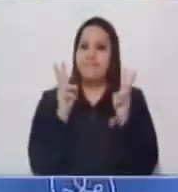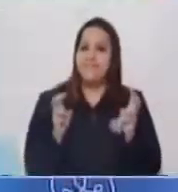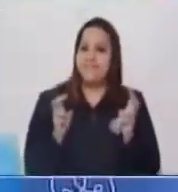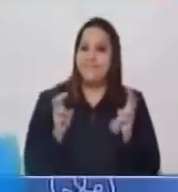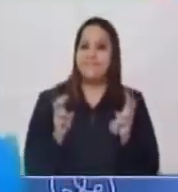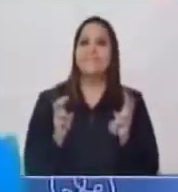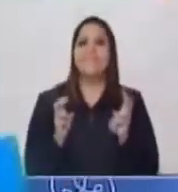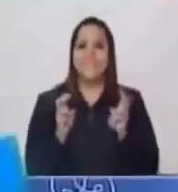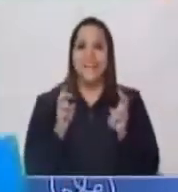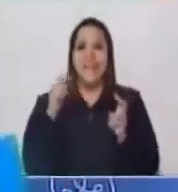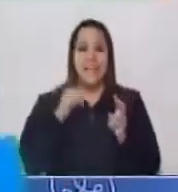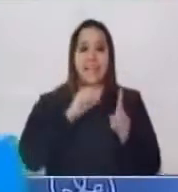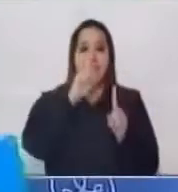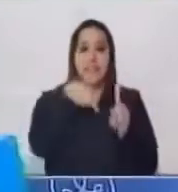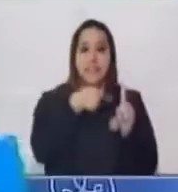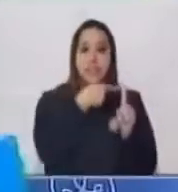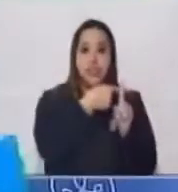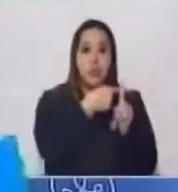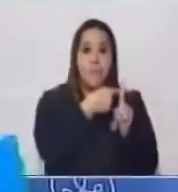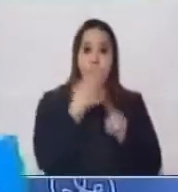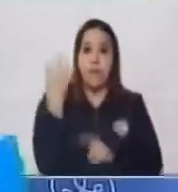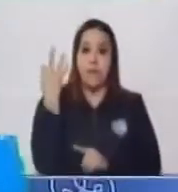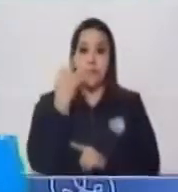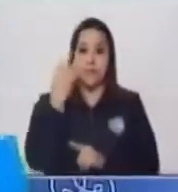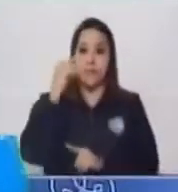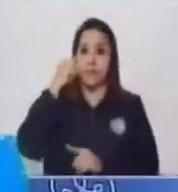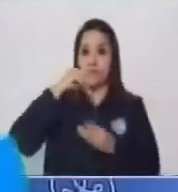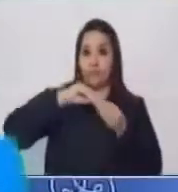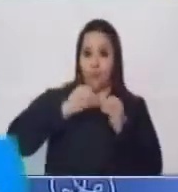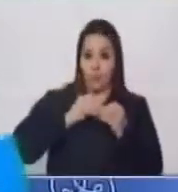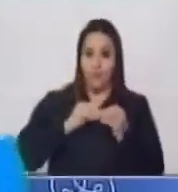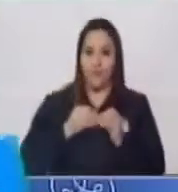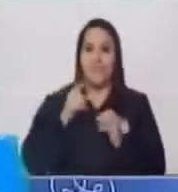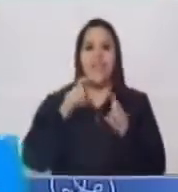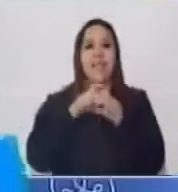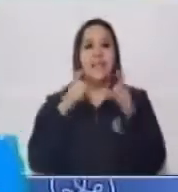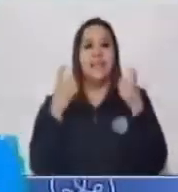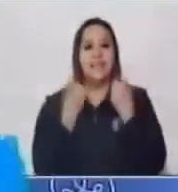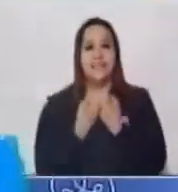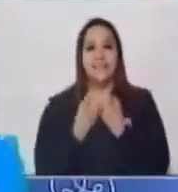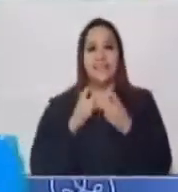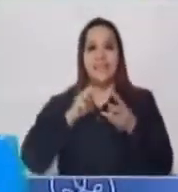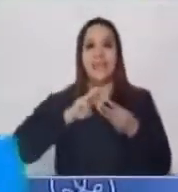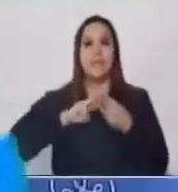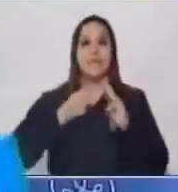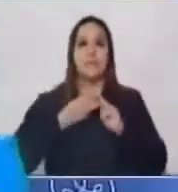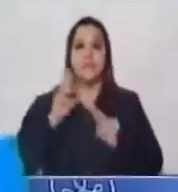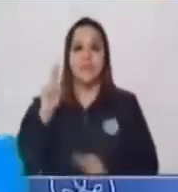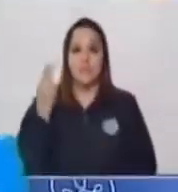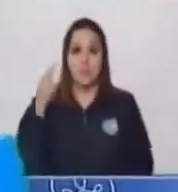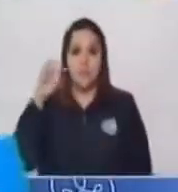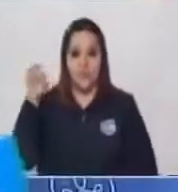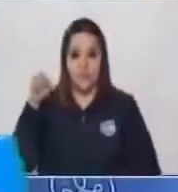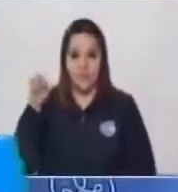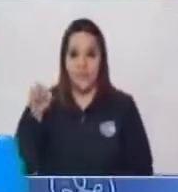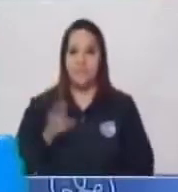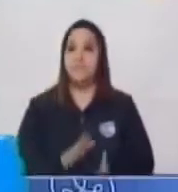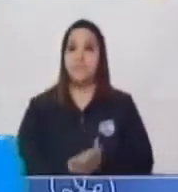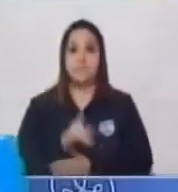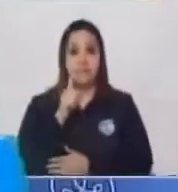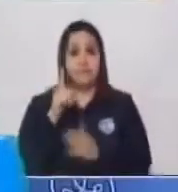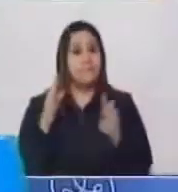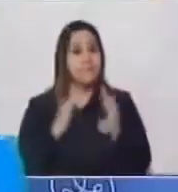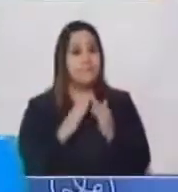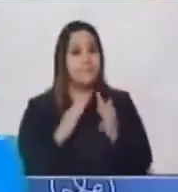de Suma de Tres Humanos, del área de Matemática de Segundo Primario Si en